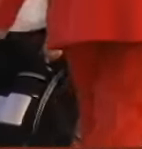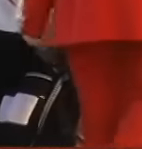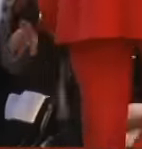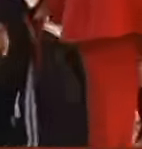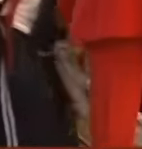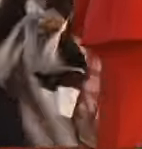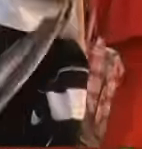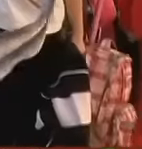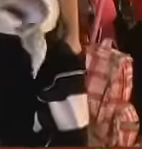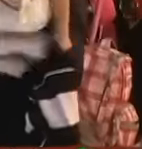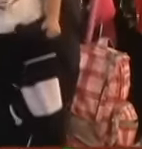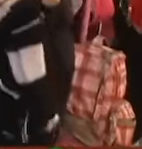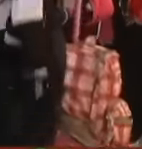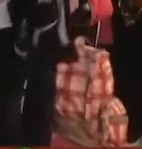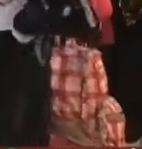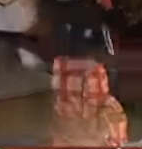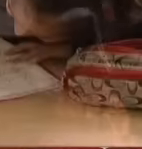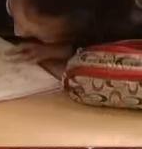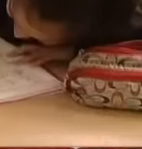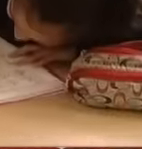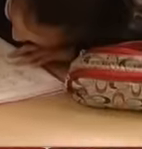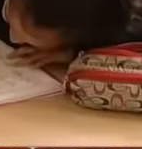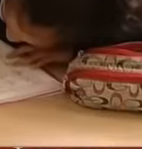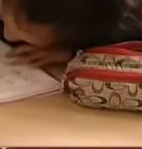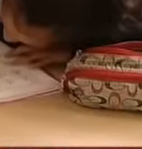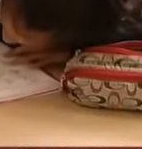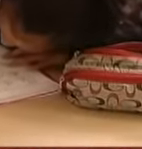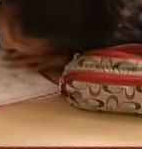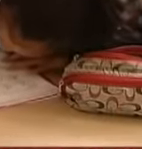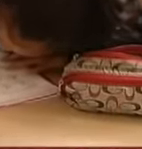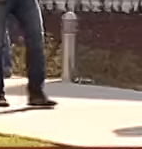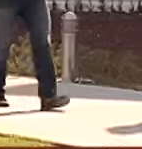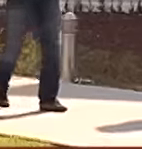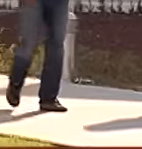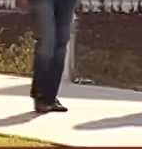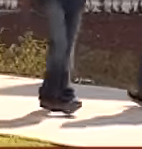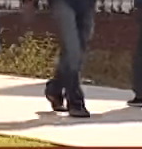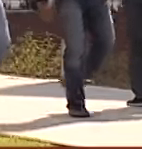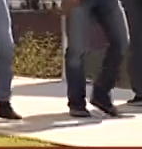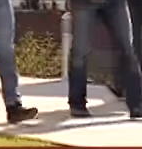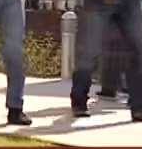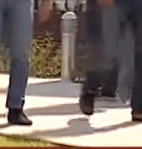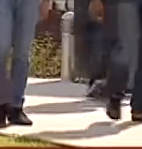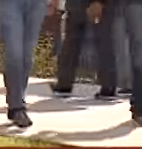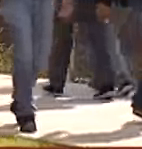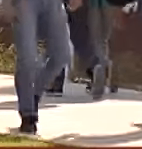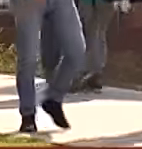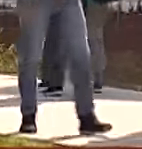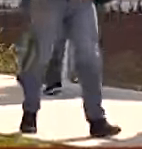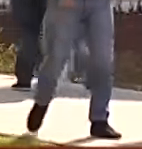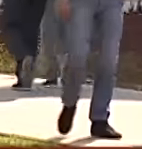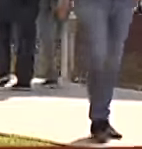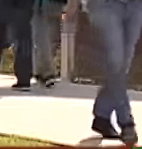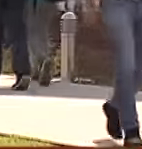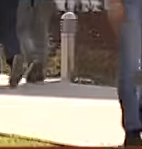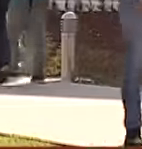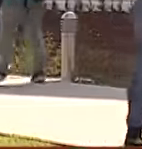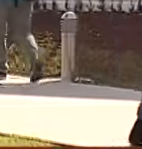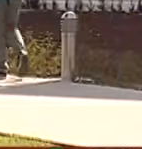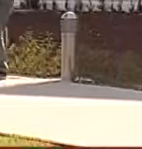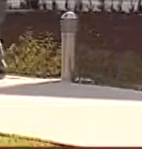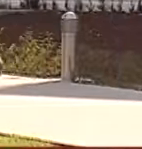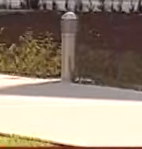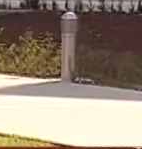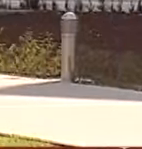recibe el beneficiario Cuando se ejerce el seguro Con lo cual se busca Que la cobertura Del seguro educativo Pueda cubrir los gastos Educativos O